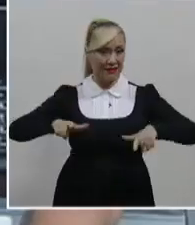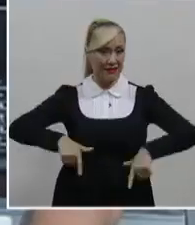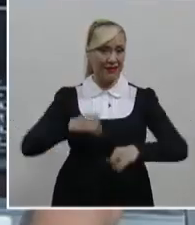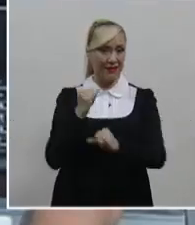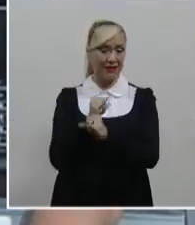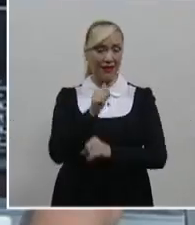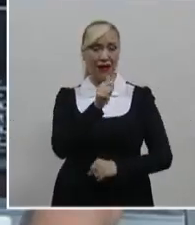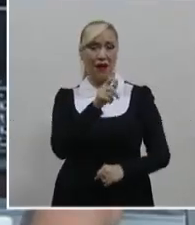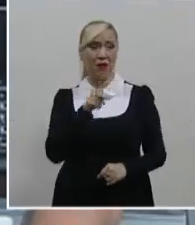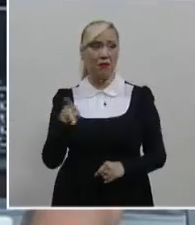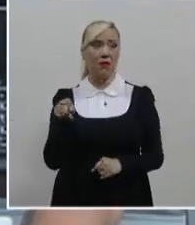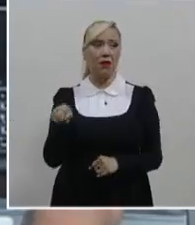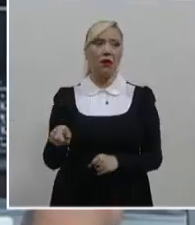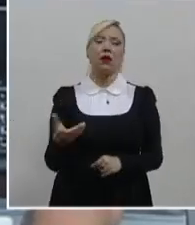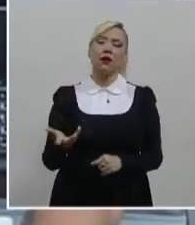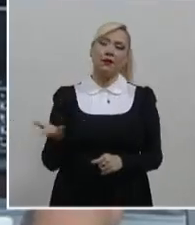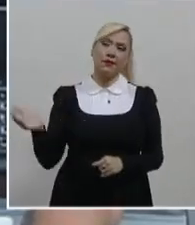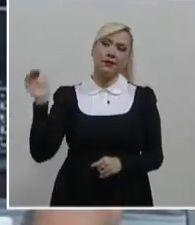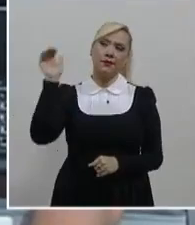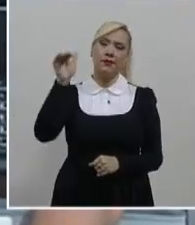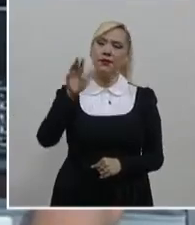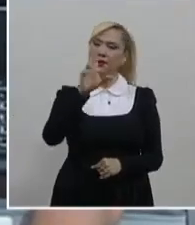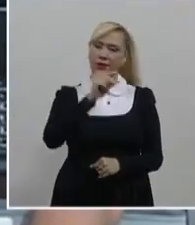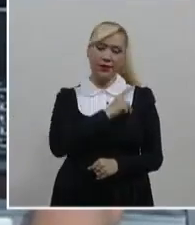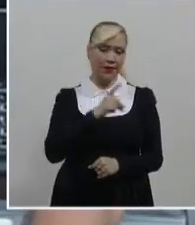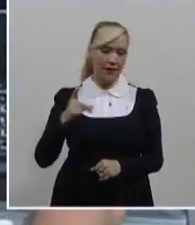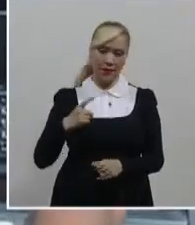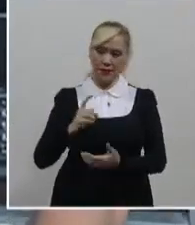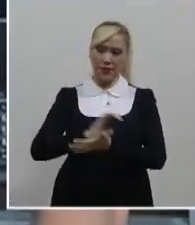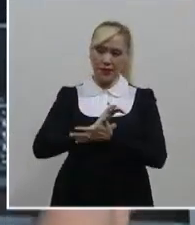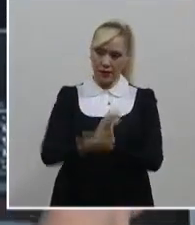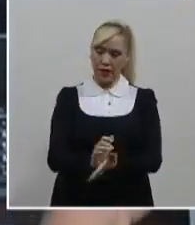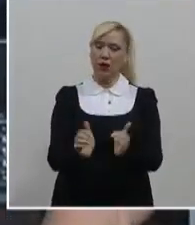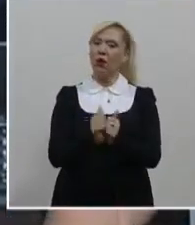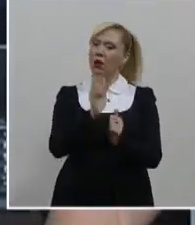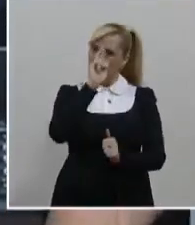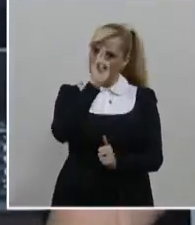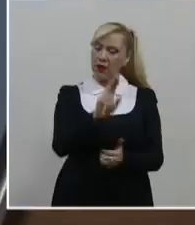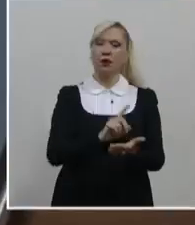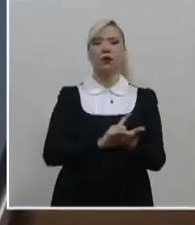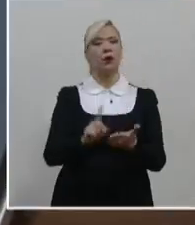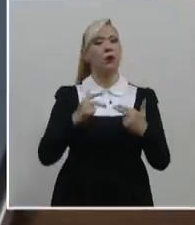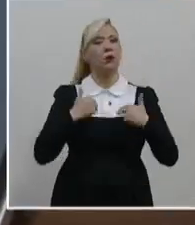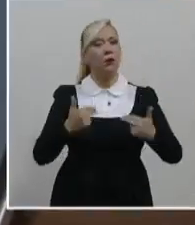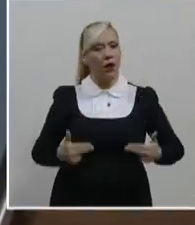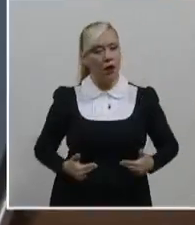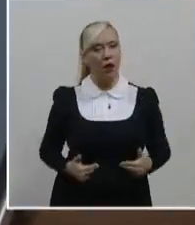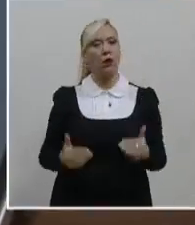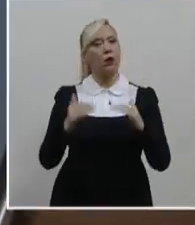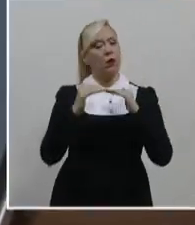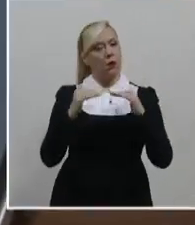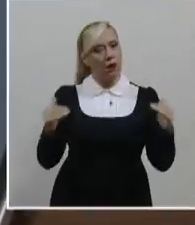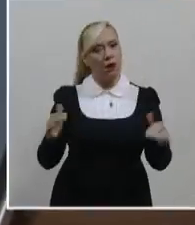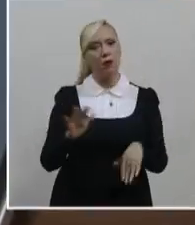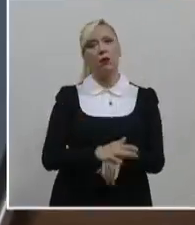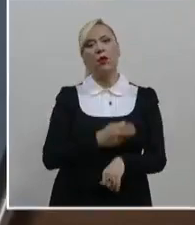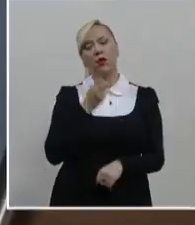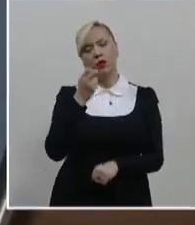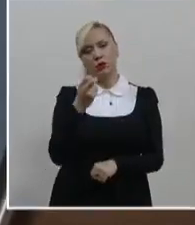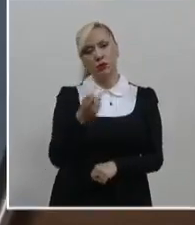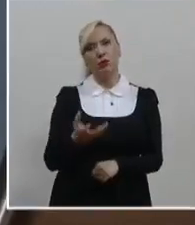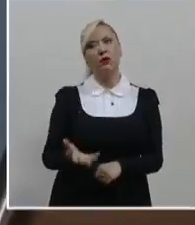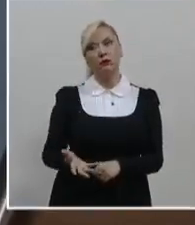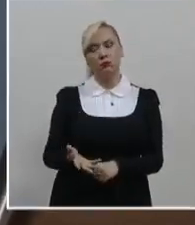propicien o inciten este tipo de actos y deberán mantener políticas que respeten los derechos humanos, por lo que en estos casos no serán